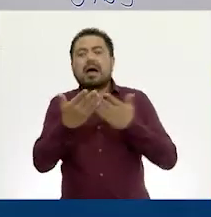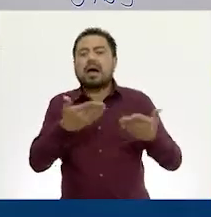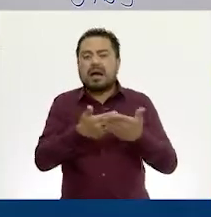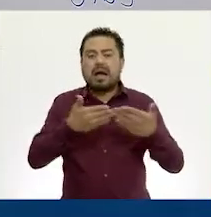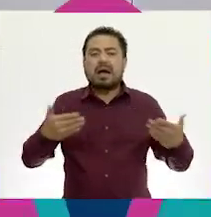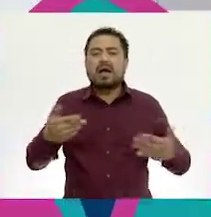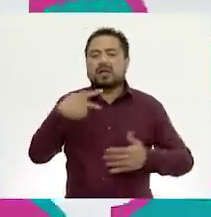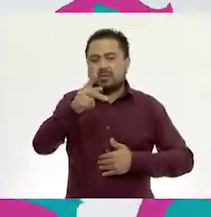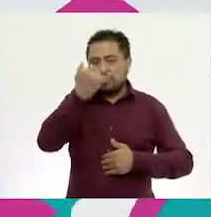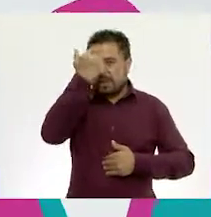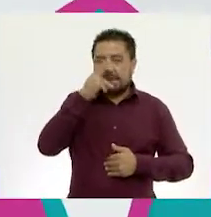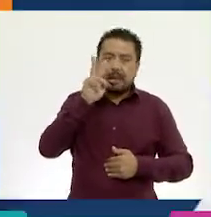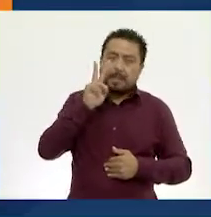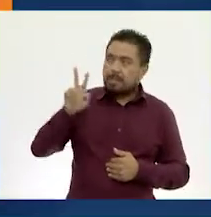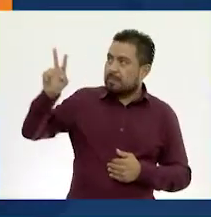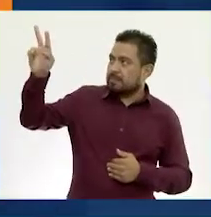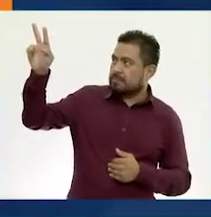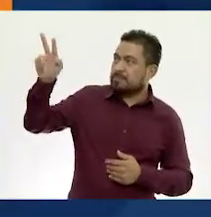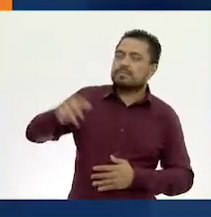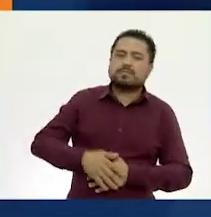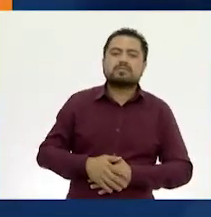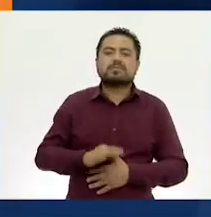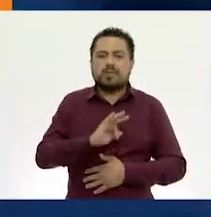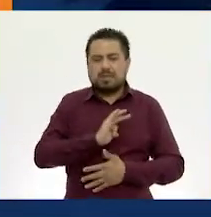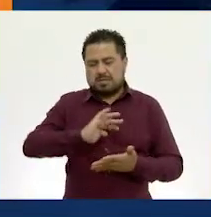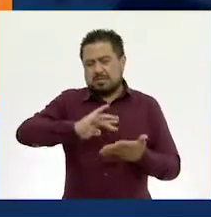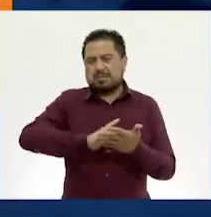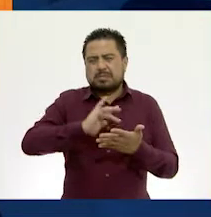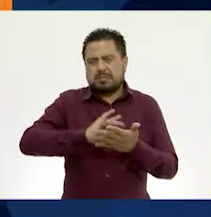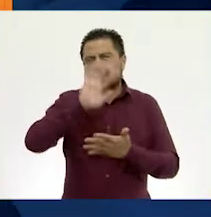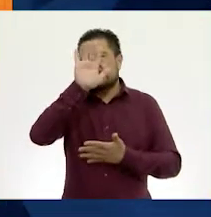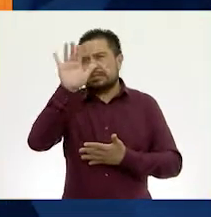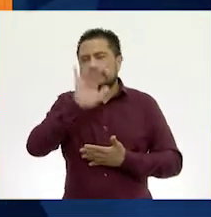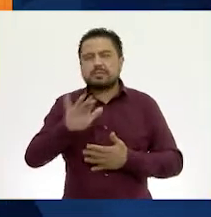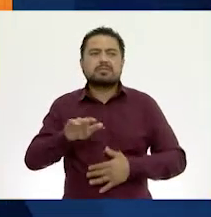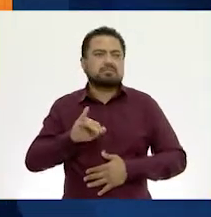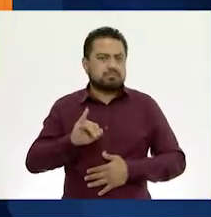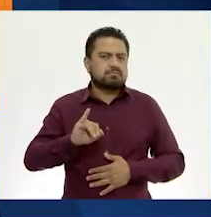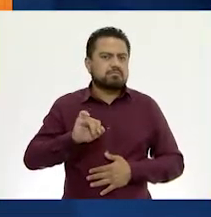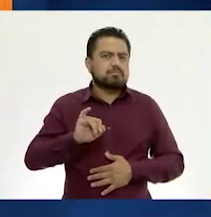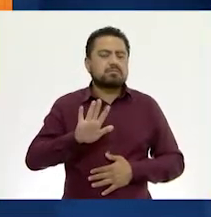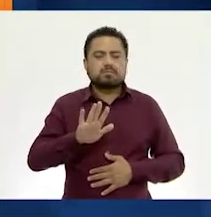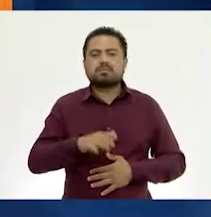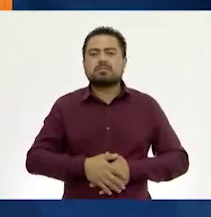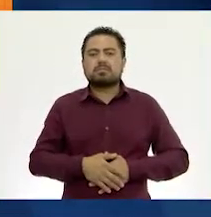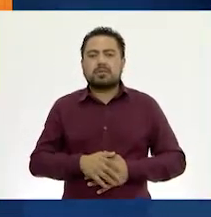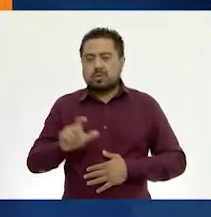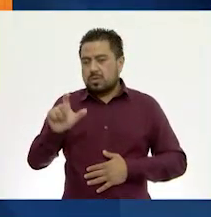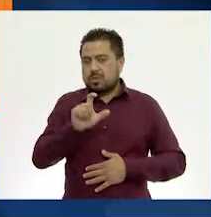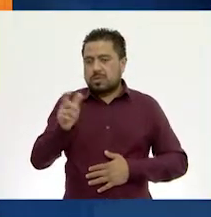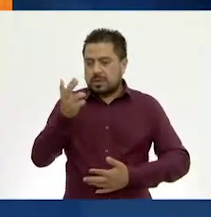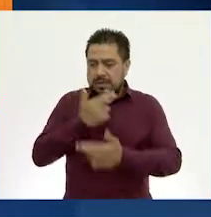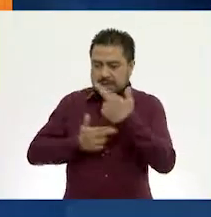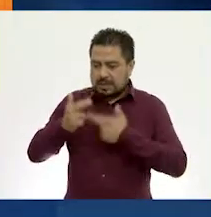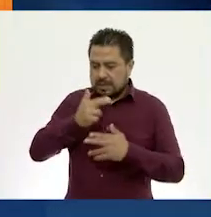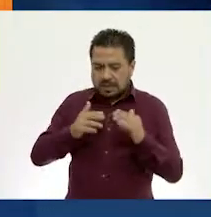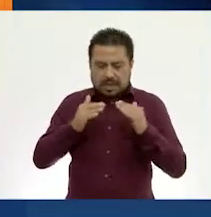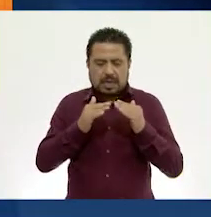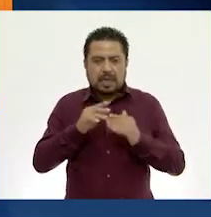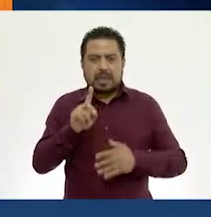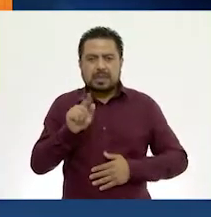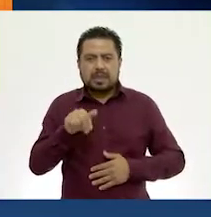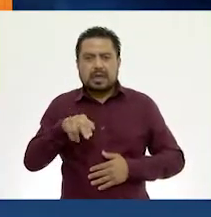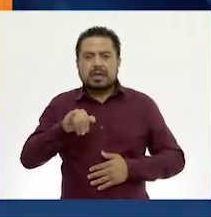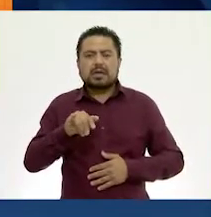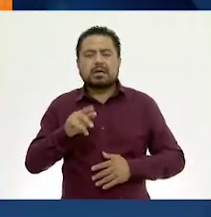en sus pantallas. Ajá. ¿Me podrías apoyar a leerlo, María, por favor? Por supuesto, dice. Cuando regresan a casa, Daniela